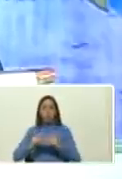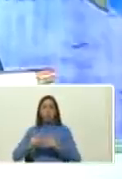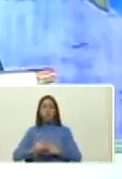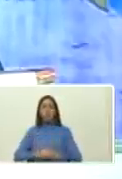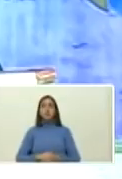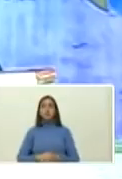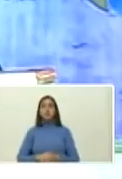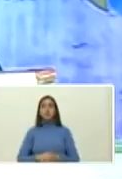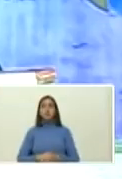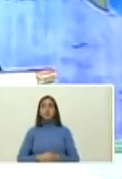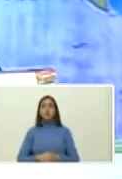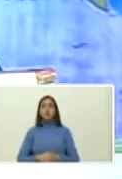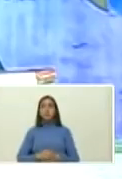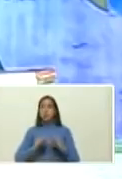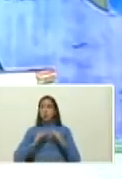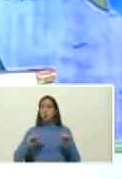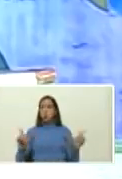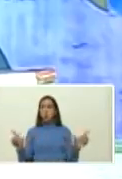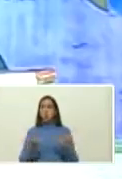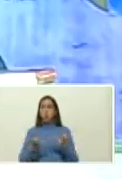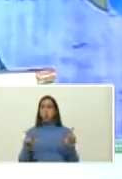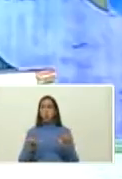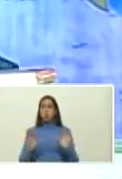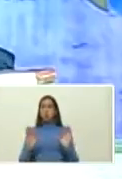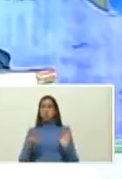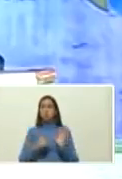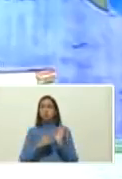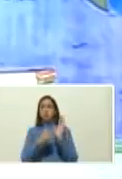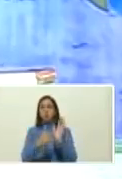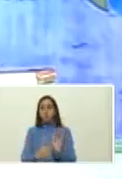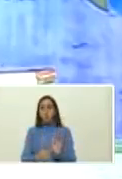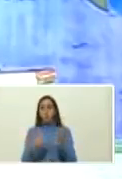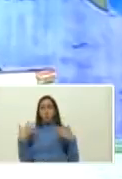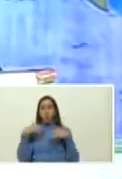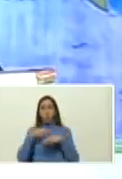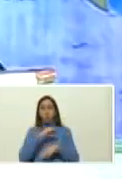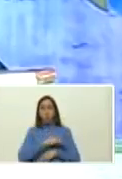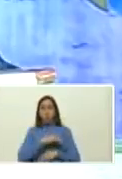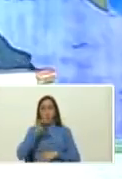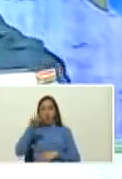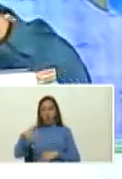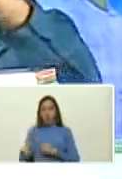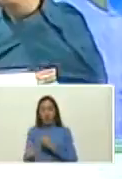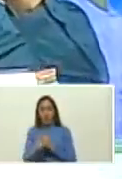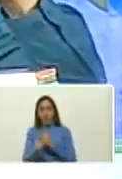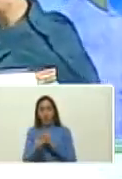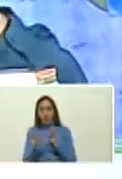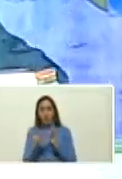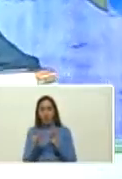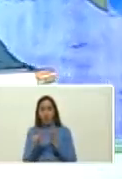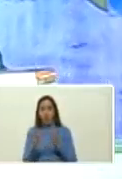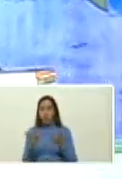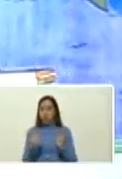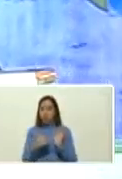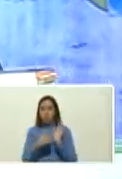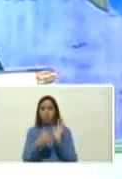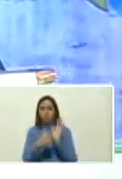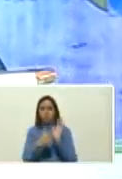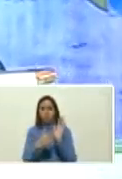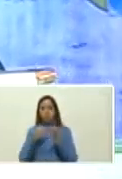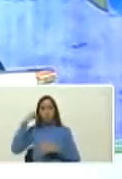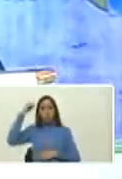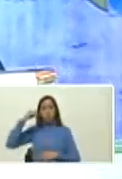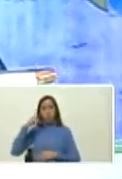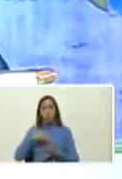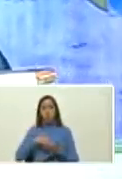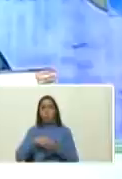¿ah? de todas las televisoras vamos a transmitirla en las redes sociales nos vamos a pegar yo por ejemplo